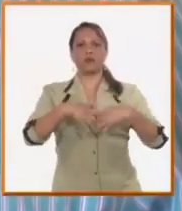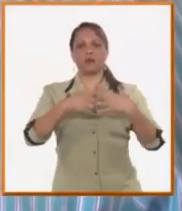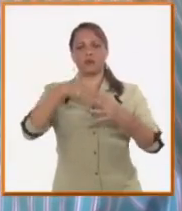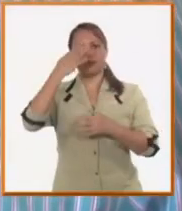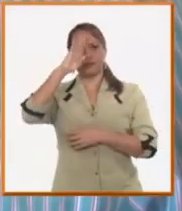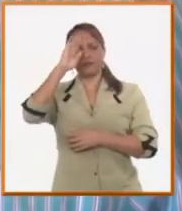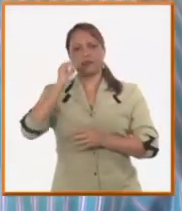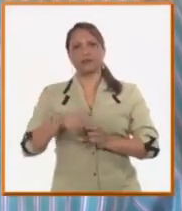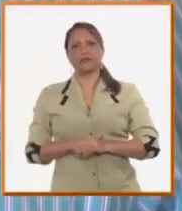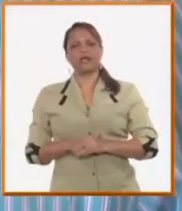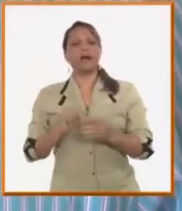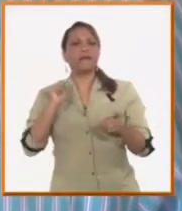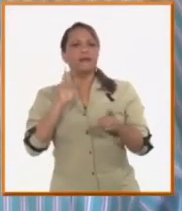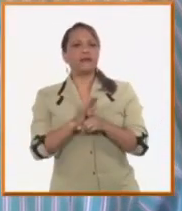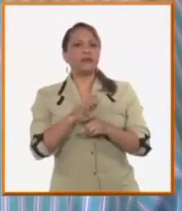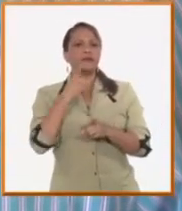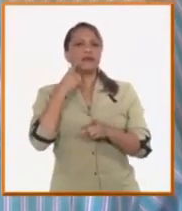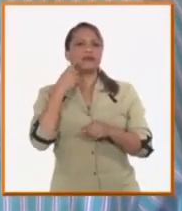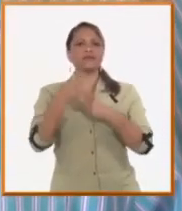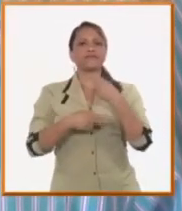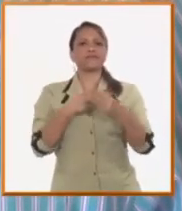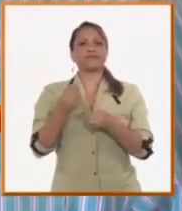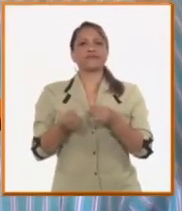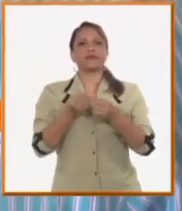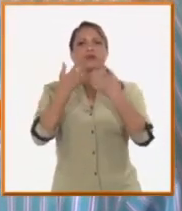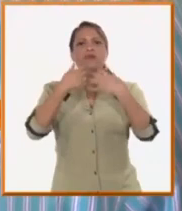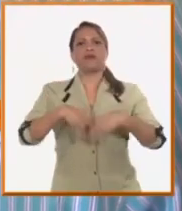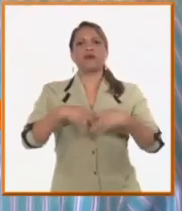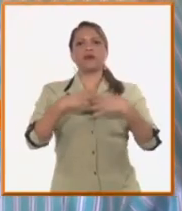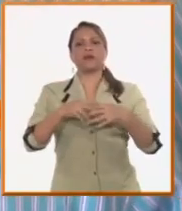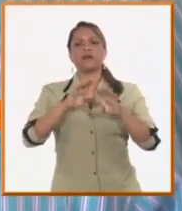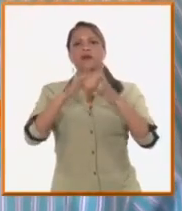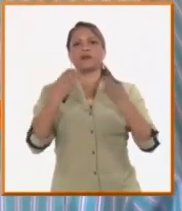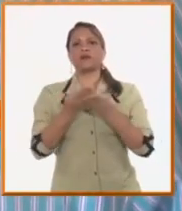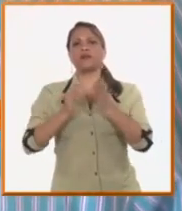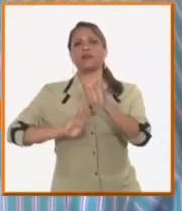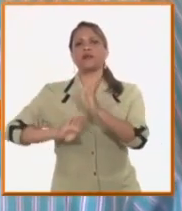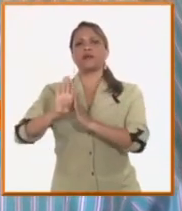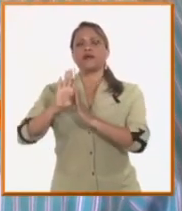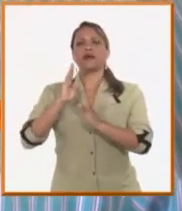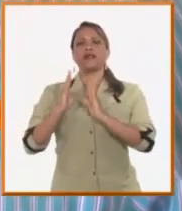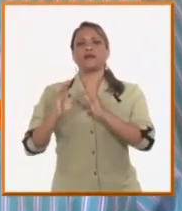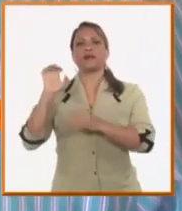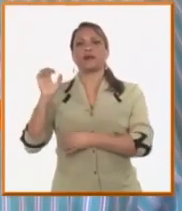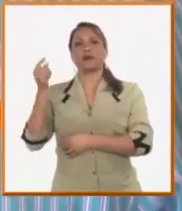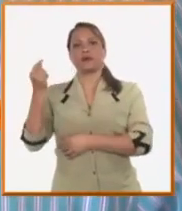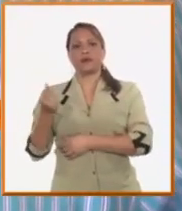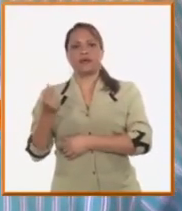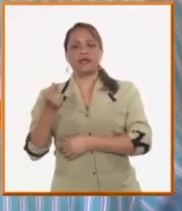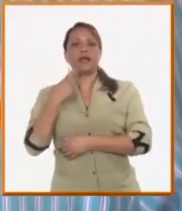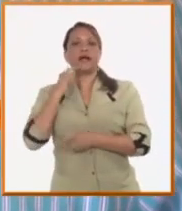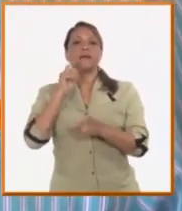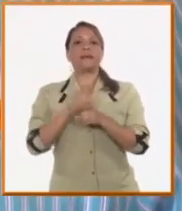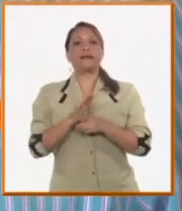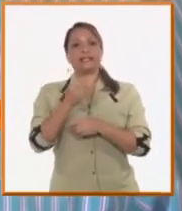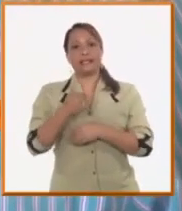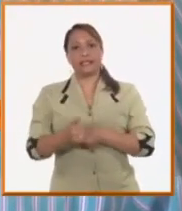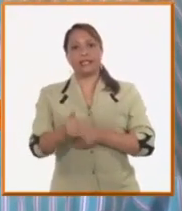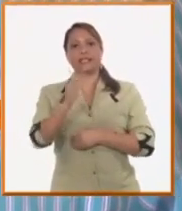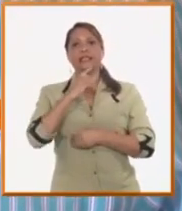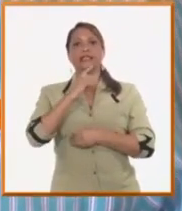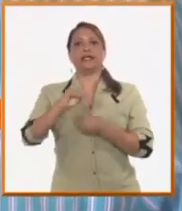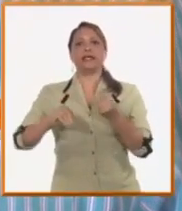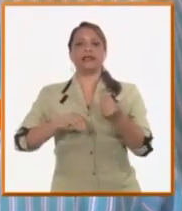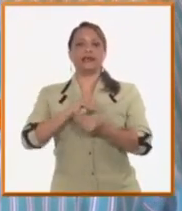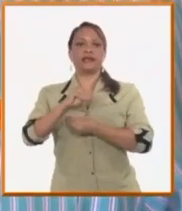Inicialmente fue concebida para atender y soportar todo el desarrollo que tenía la industria de carrera cubana, pero a partir de la